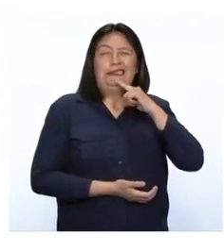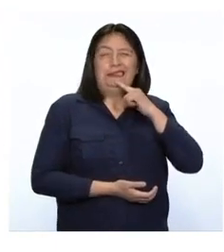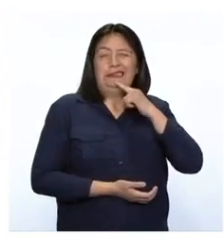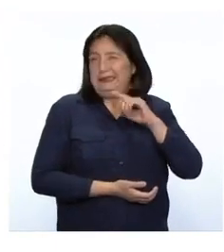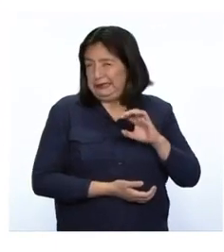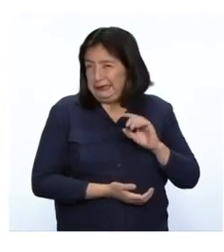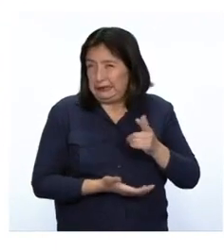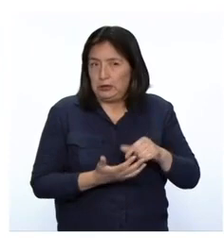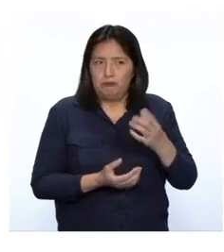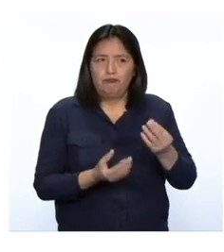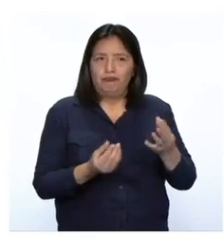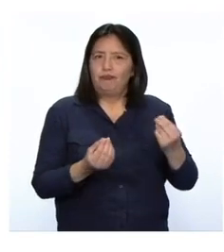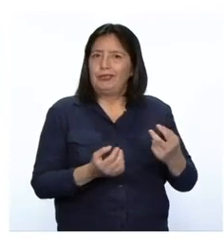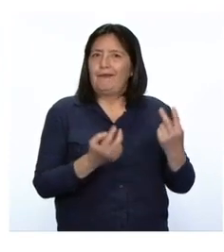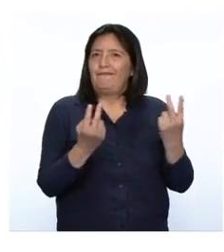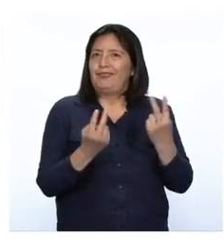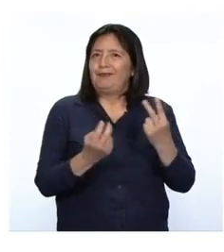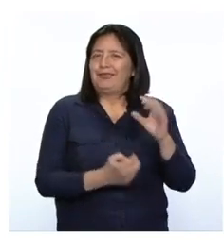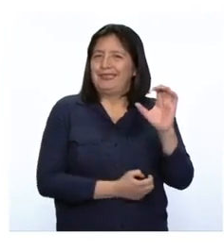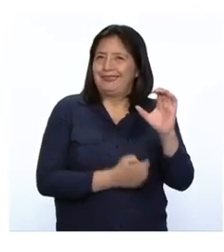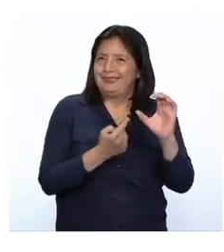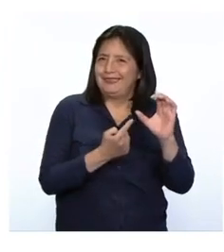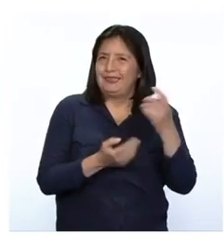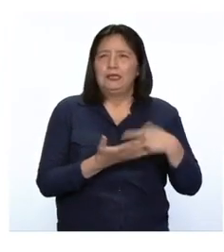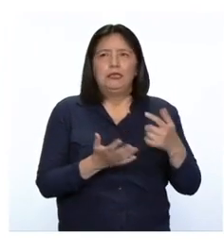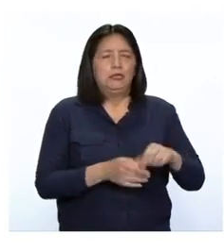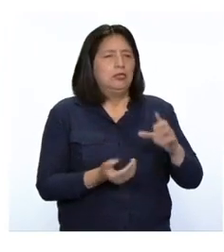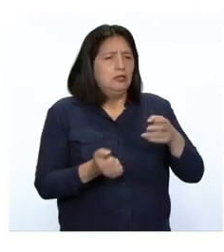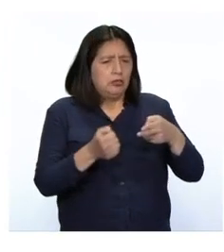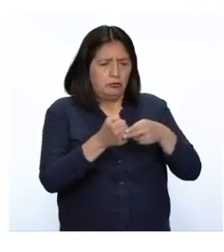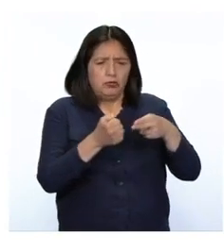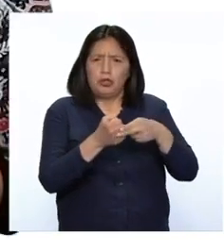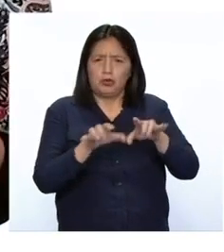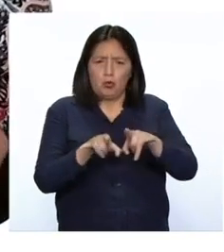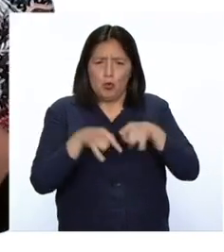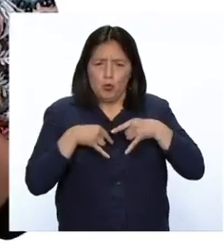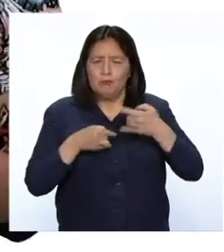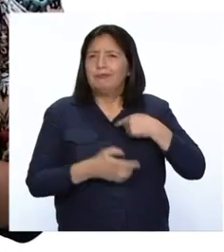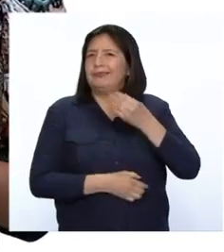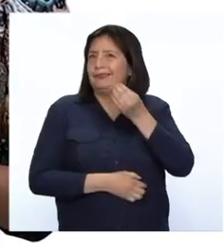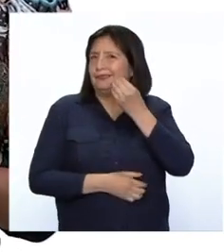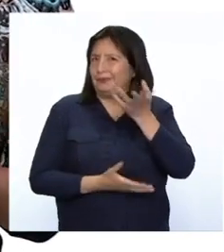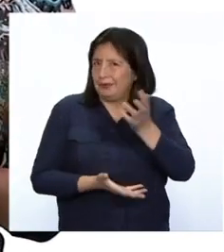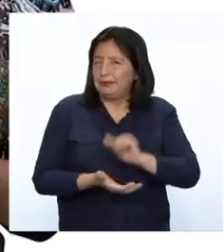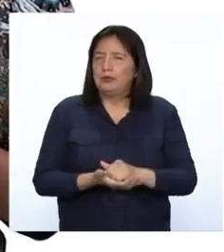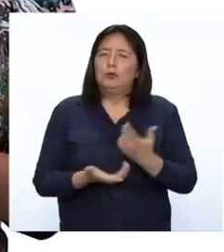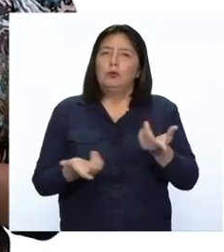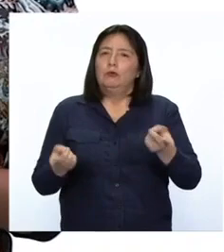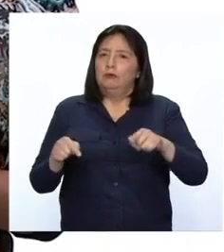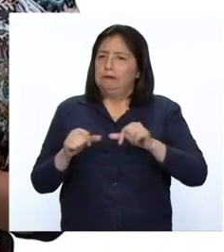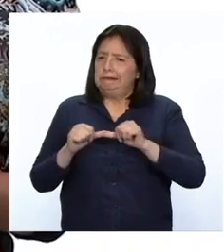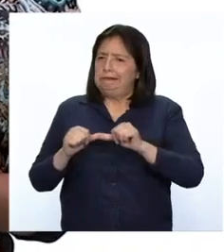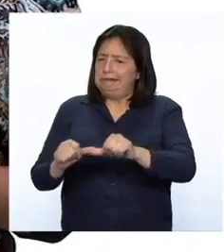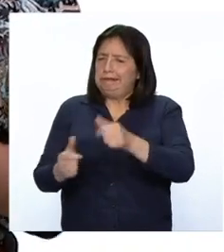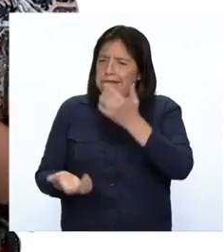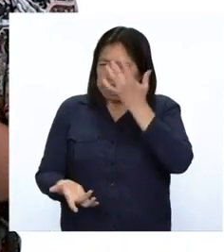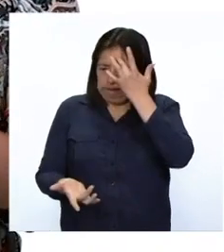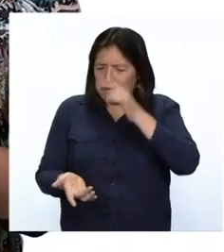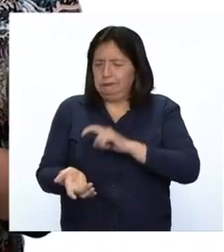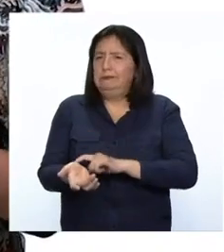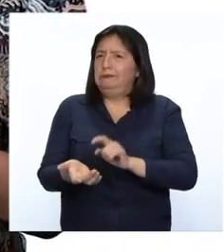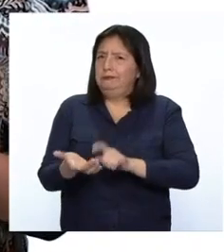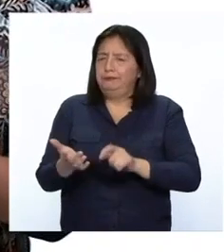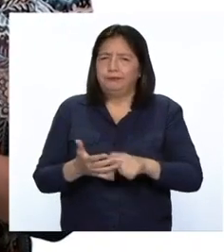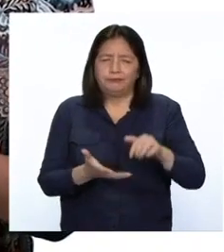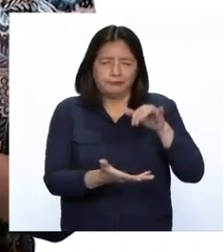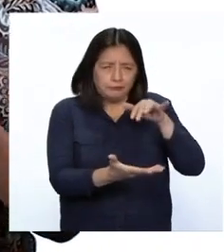mucha vitamina C y ayudan a aprovechar el hierro de nuestros alimentos. Cuando la anemia persiste, los logros educativos y la